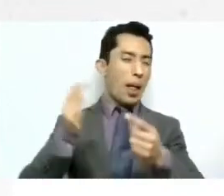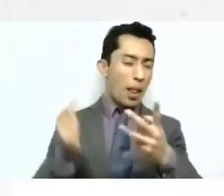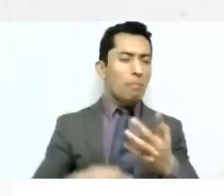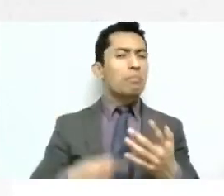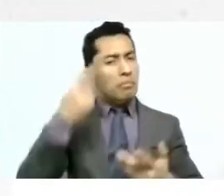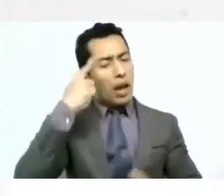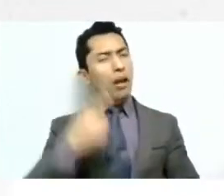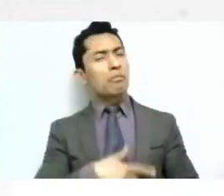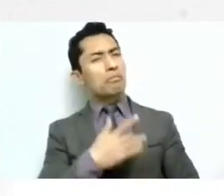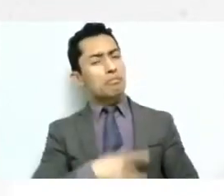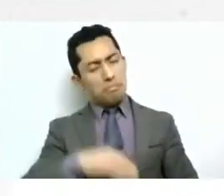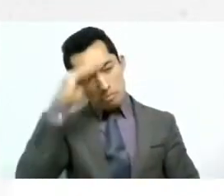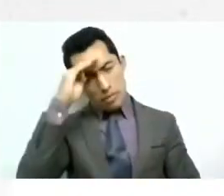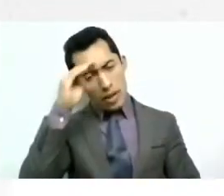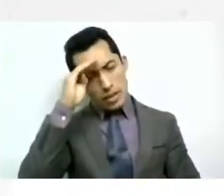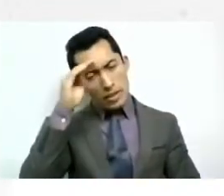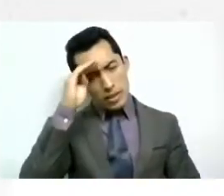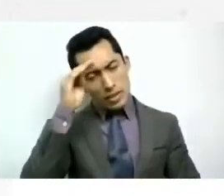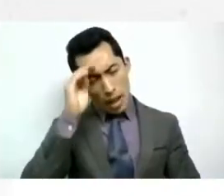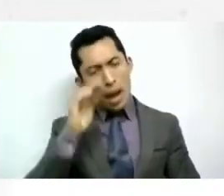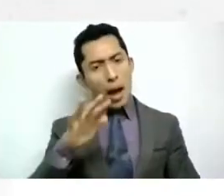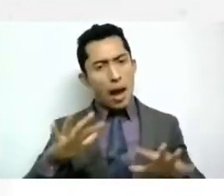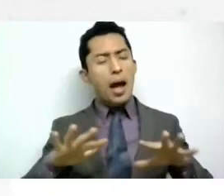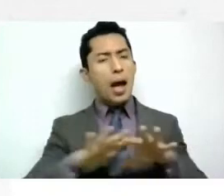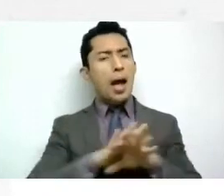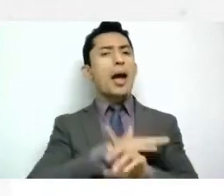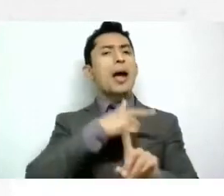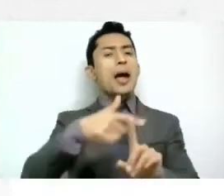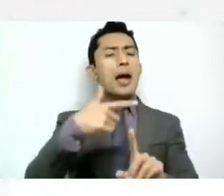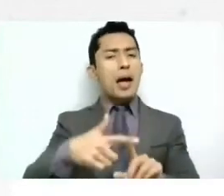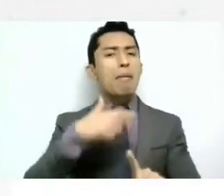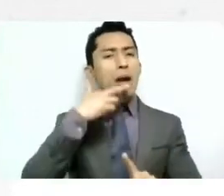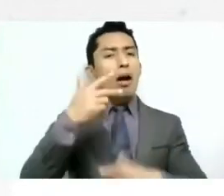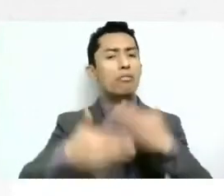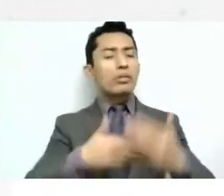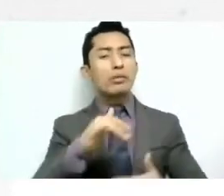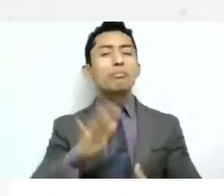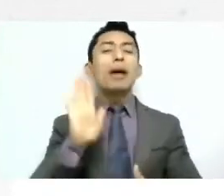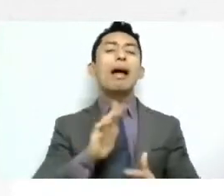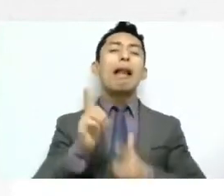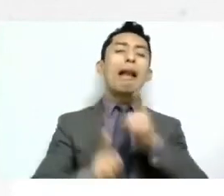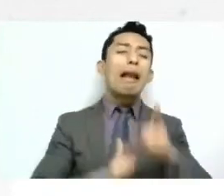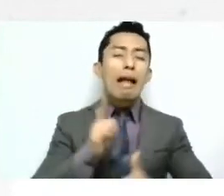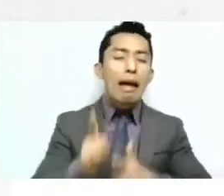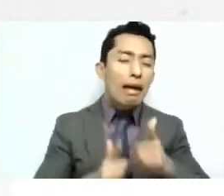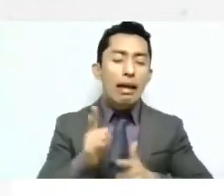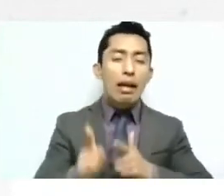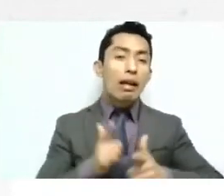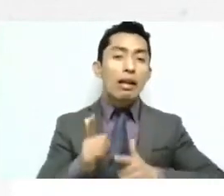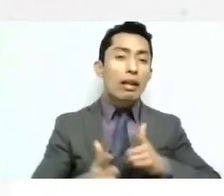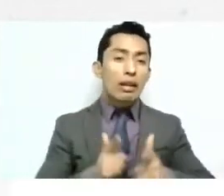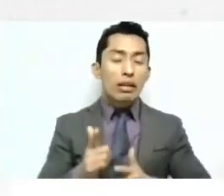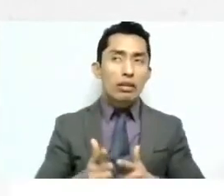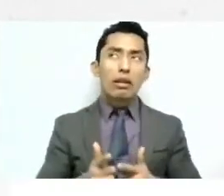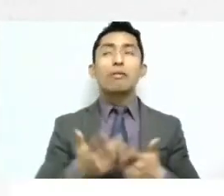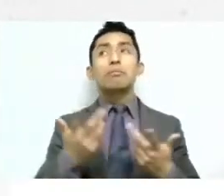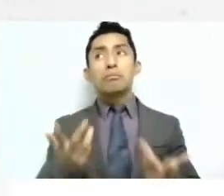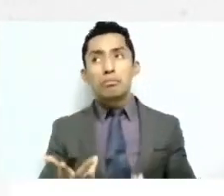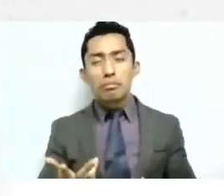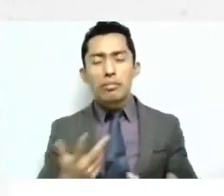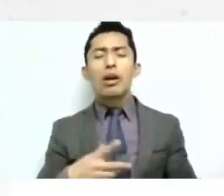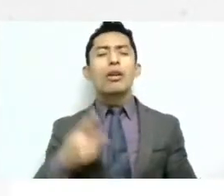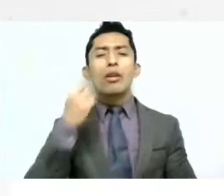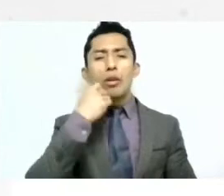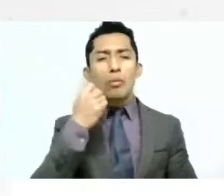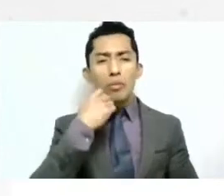aunque parece lento es como los pasos a la luna que los vimos en su momento y que va